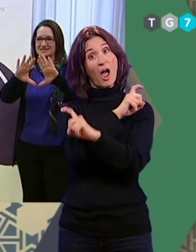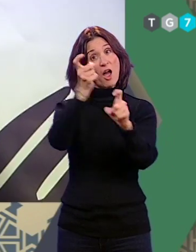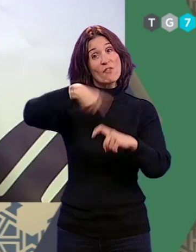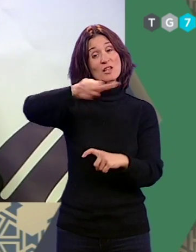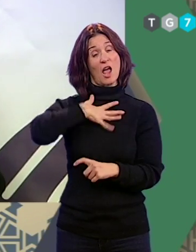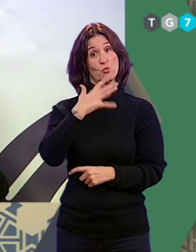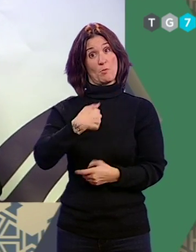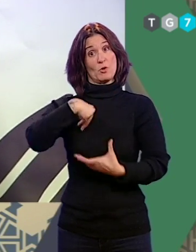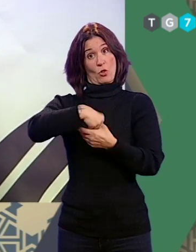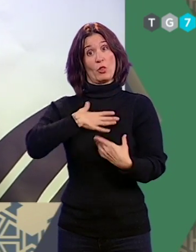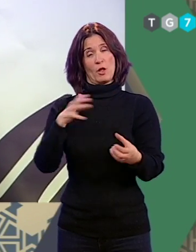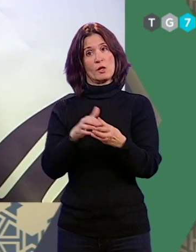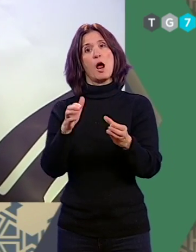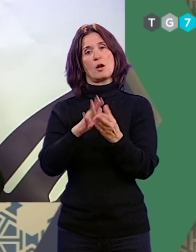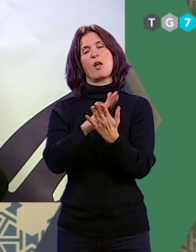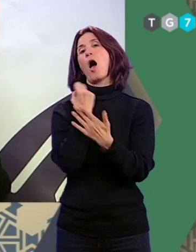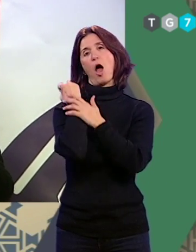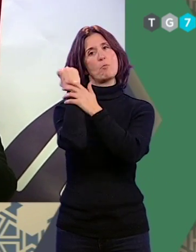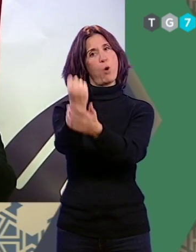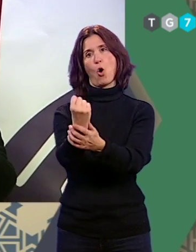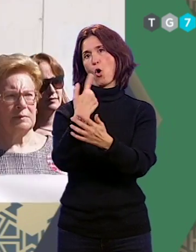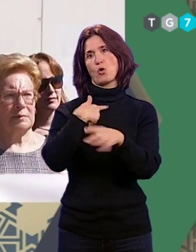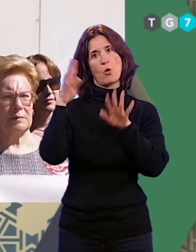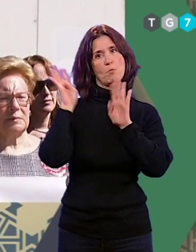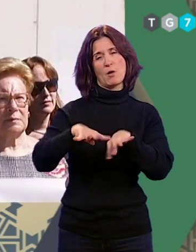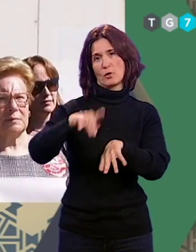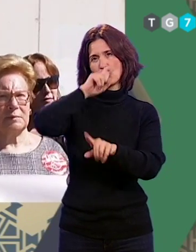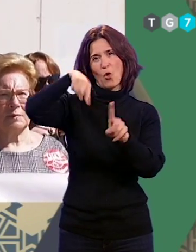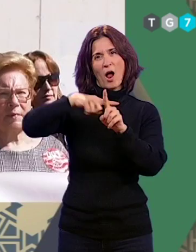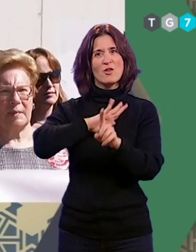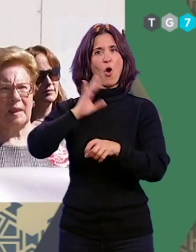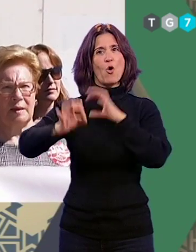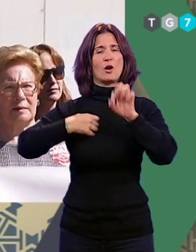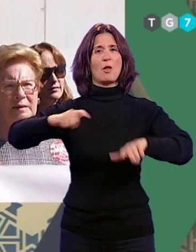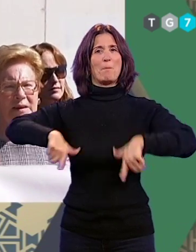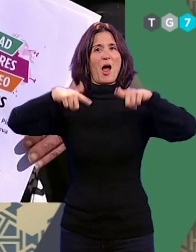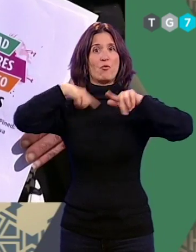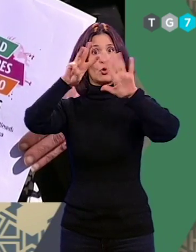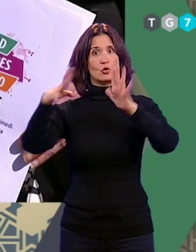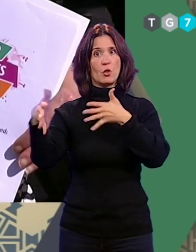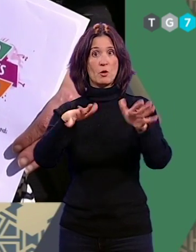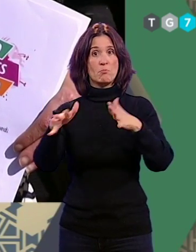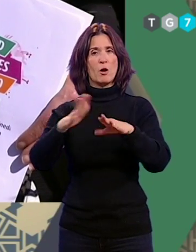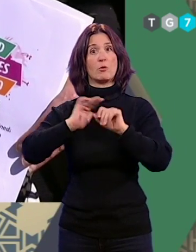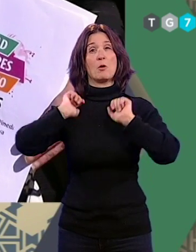Ayuntamiento de Granada apoya la manifestación que cada año organiza la Plataforma 8 de marzo, que saldrá de la sede de la